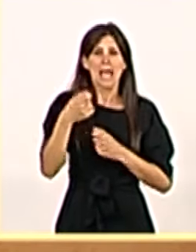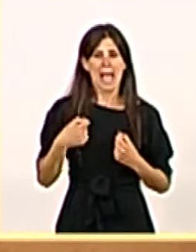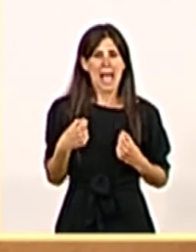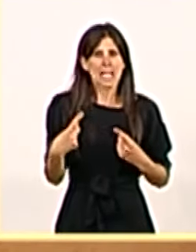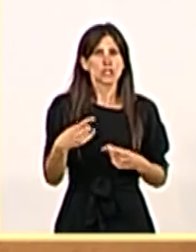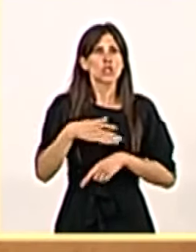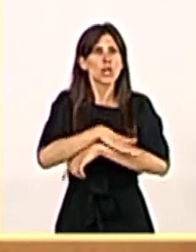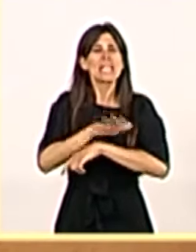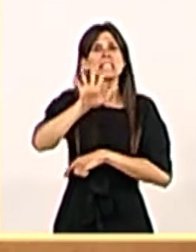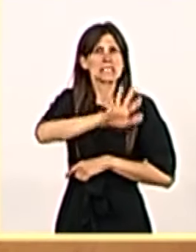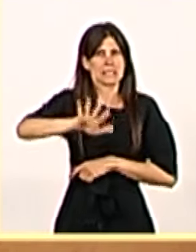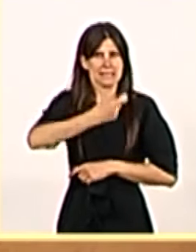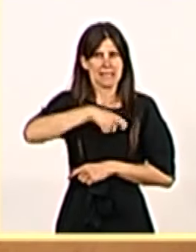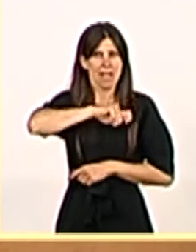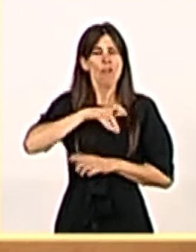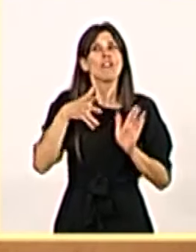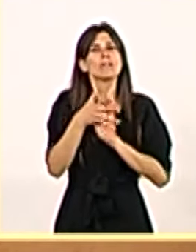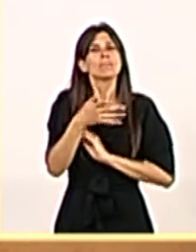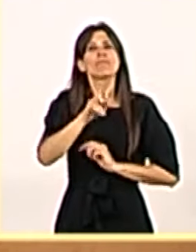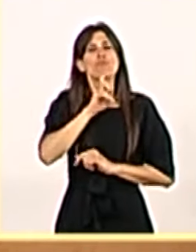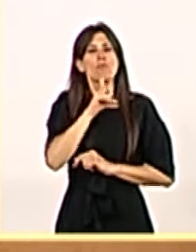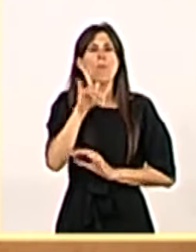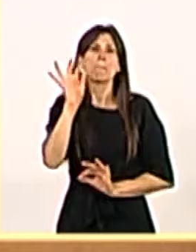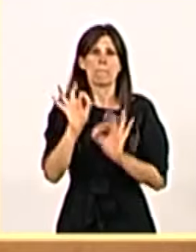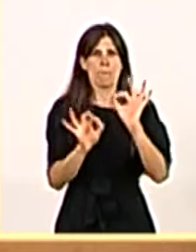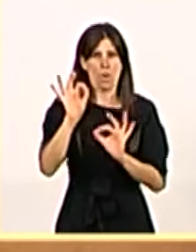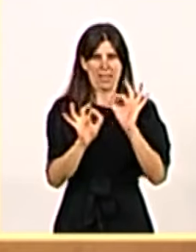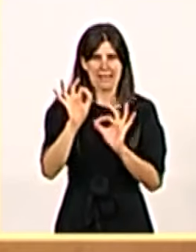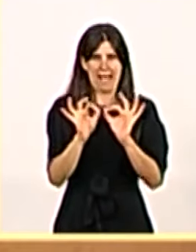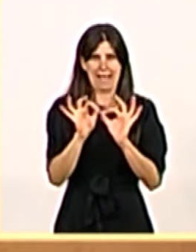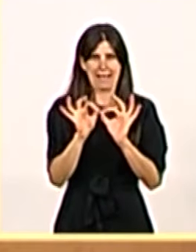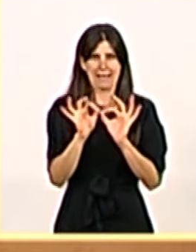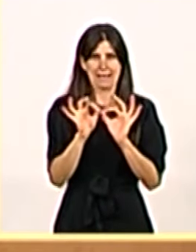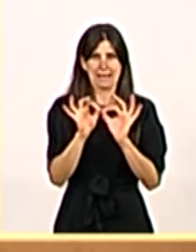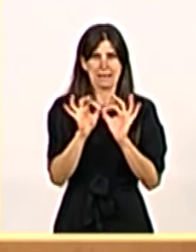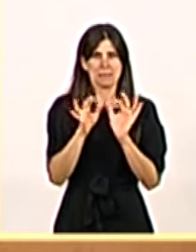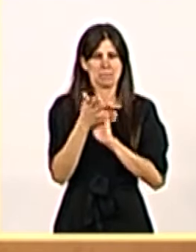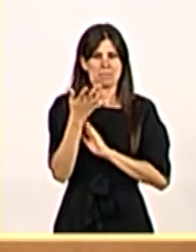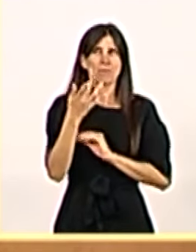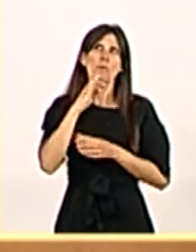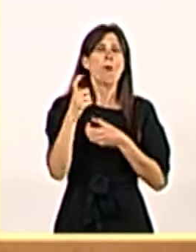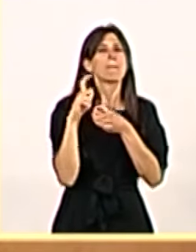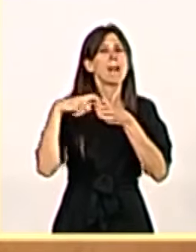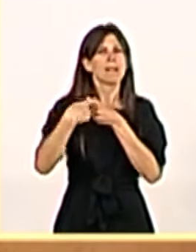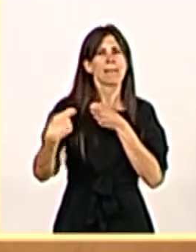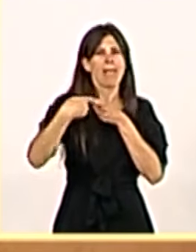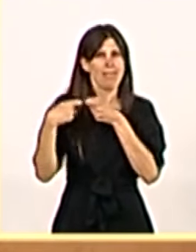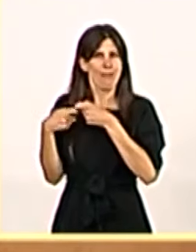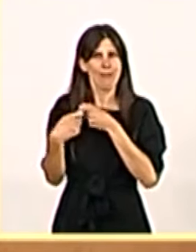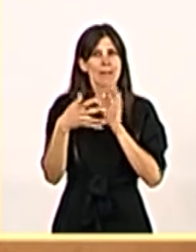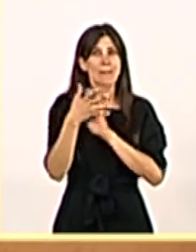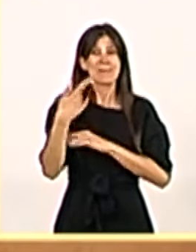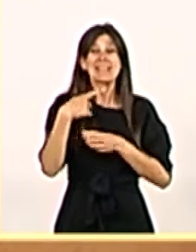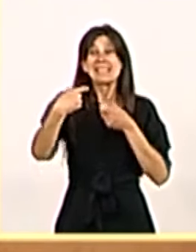porcentaje de participación en los tributos y la aportación tiene que ser explícita y se tiene que reflejar de forma